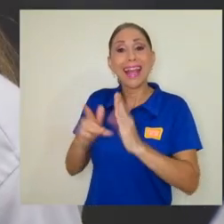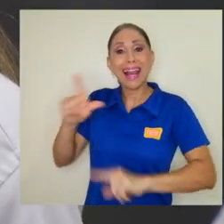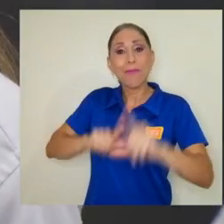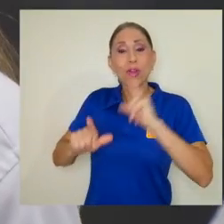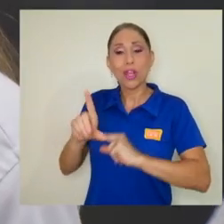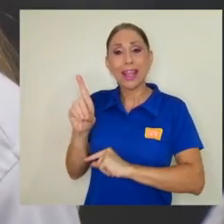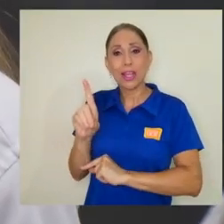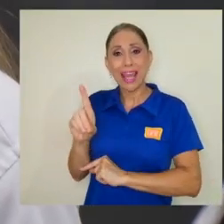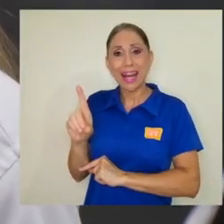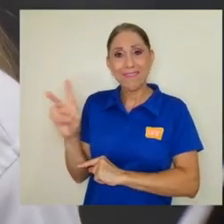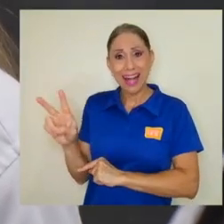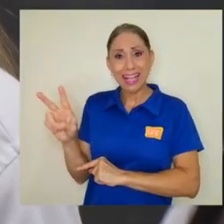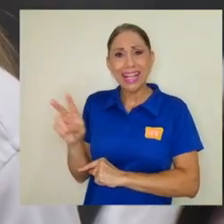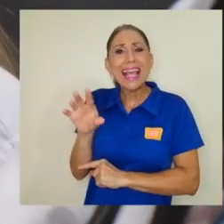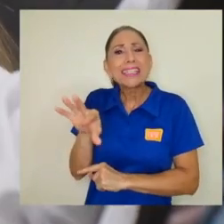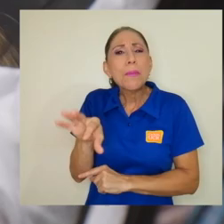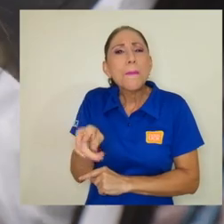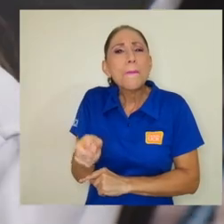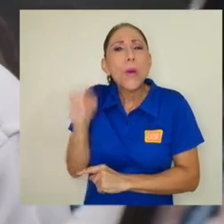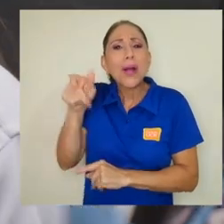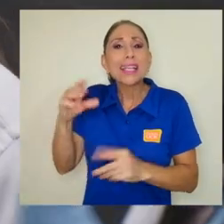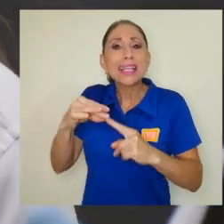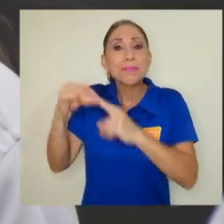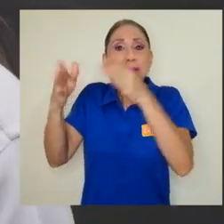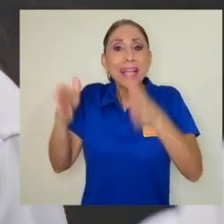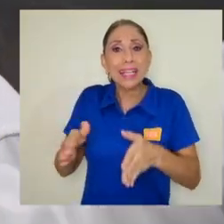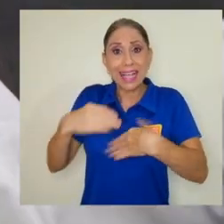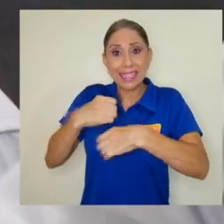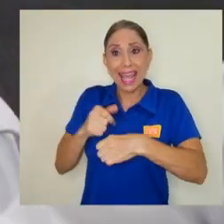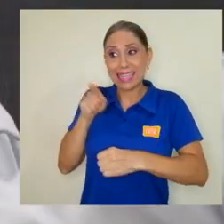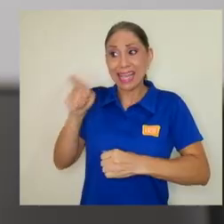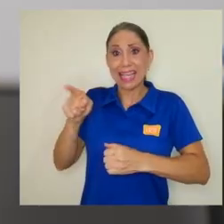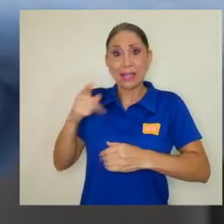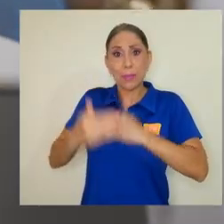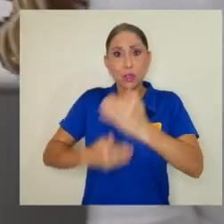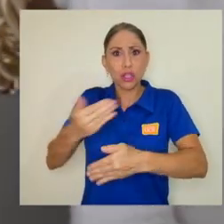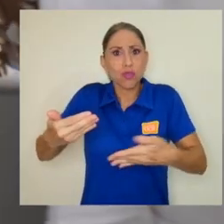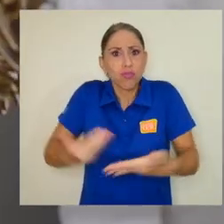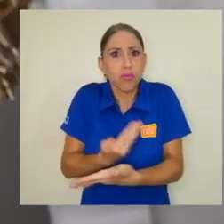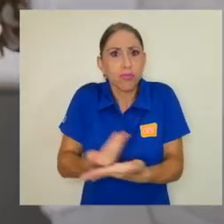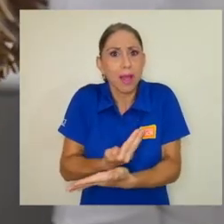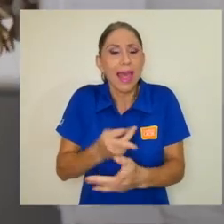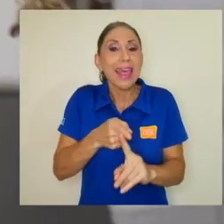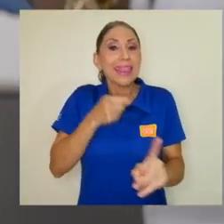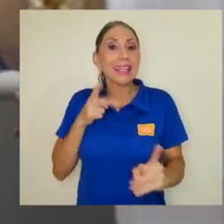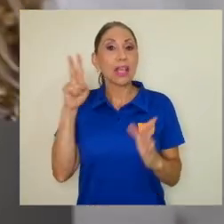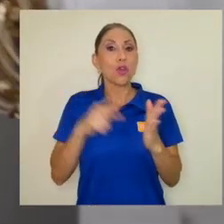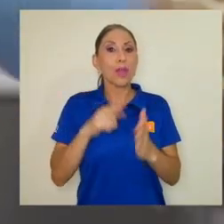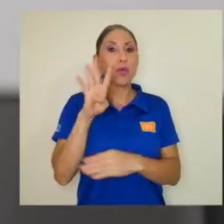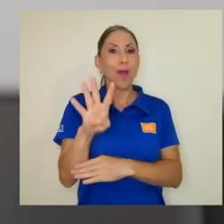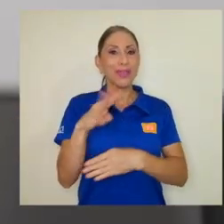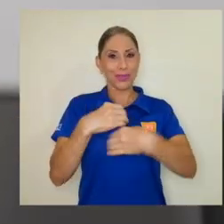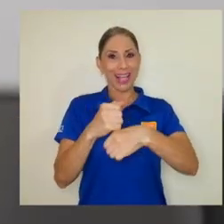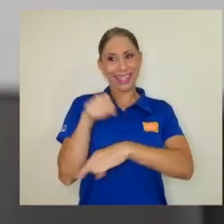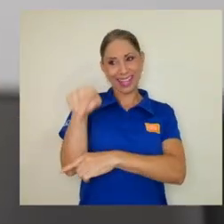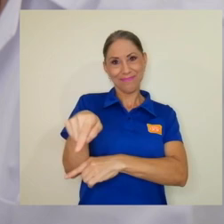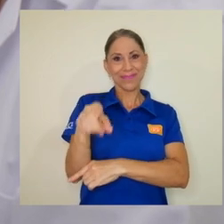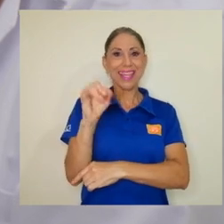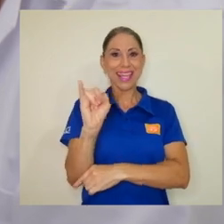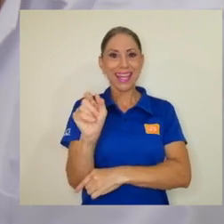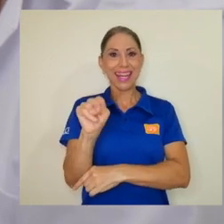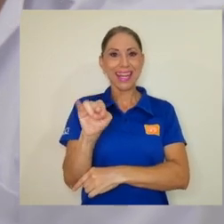es de las pocas especialistas encargadas de llevar a cabo este novedoso proceso, el cual se realiza desde el 2004 en el INISA.